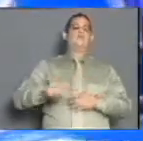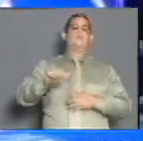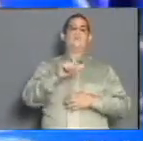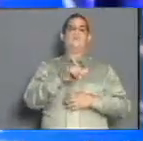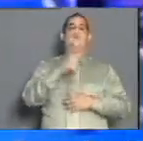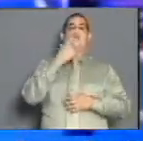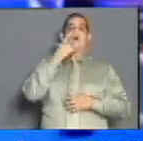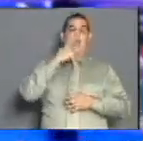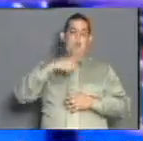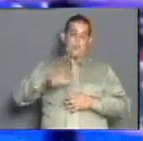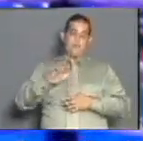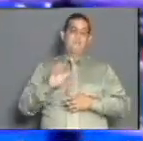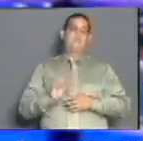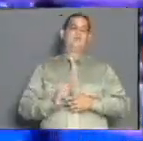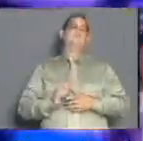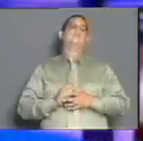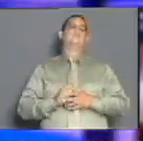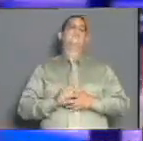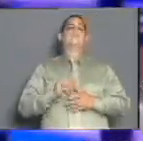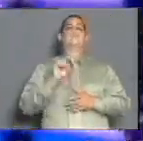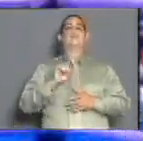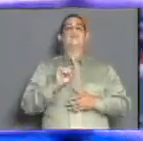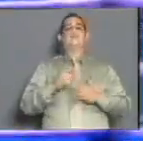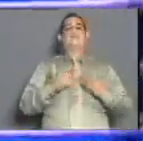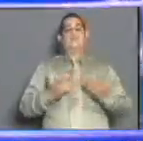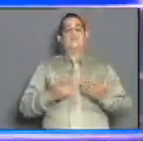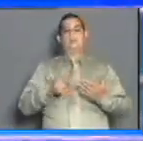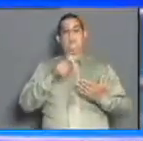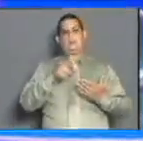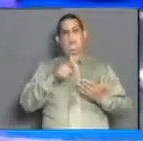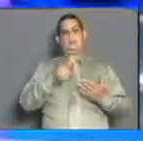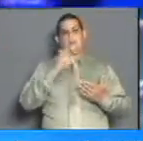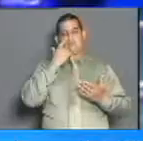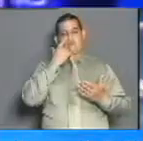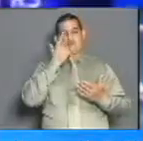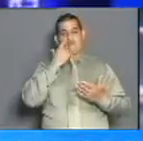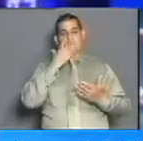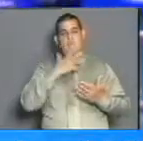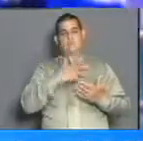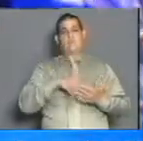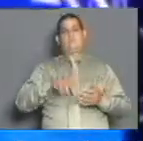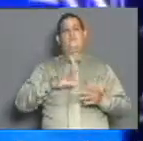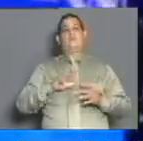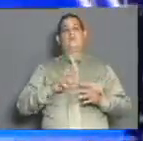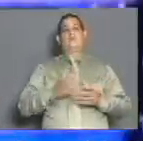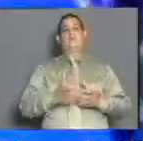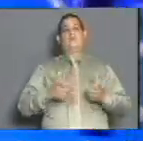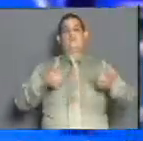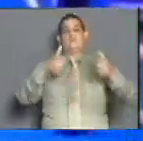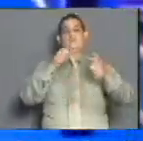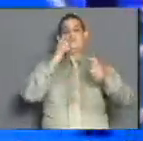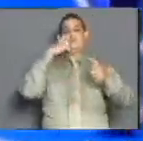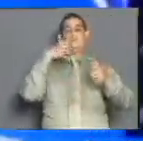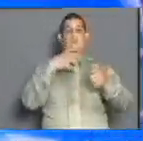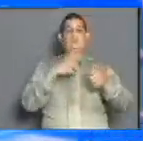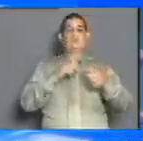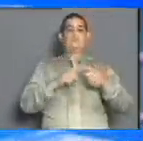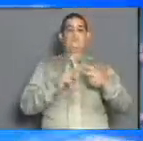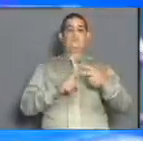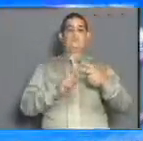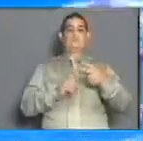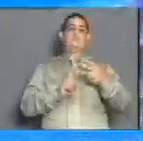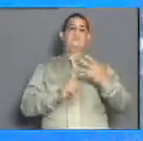de octavos de final. El as de la riposta del pugilismo cubano exhibe esos cuatro cetros del orbe al igual que el ya